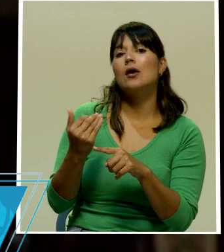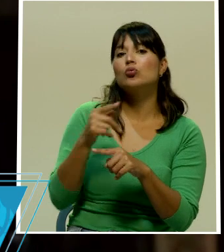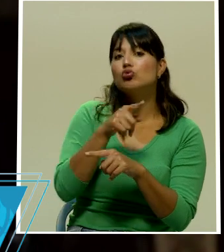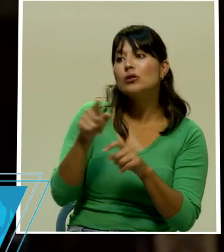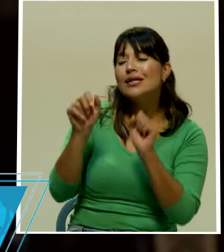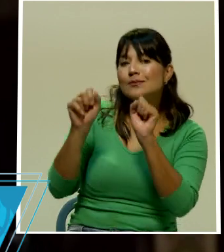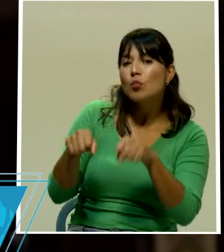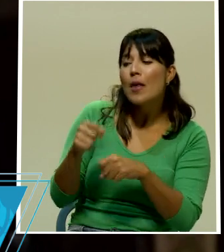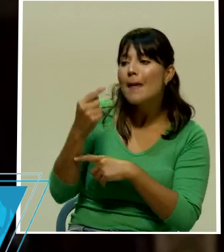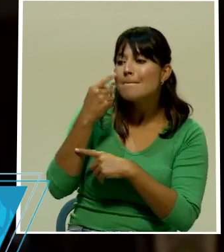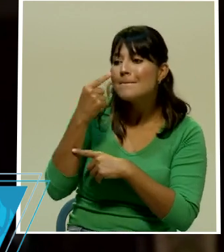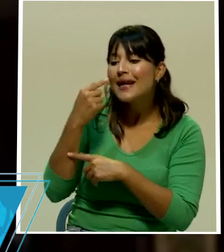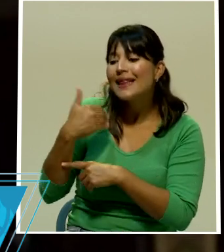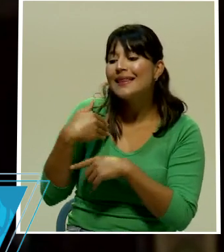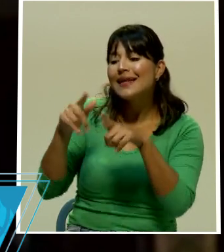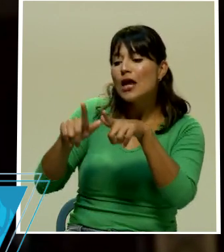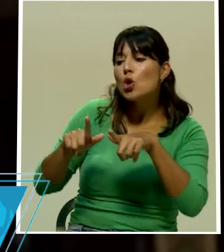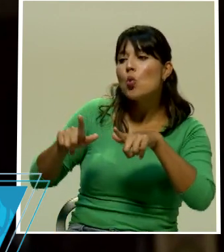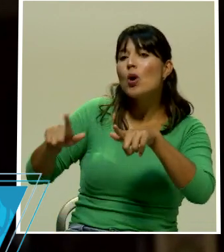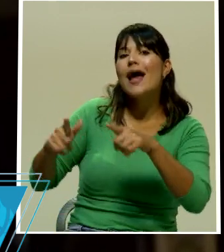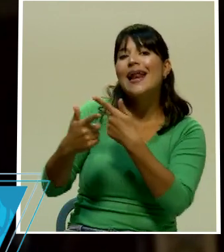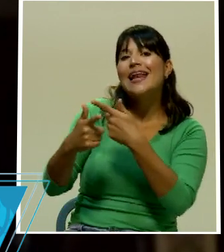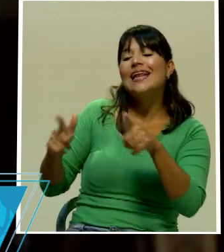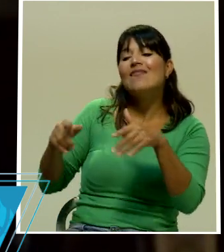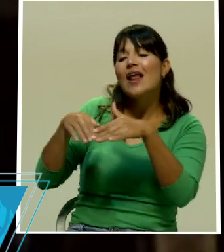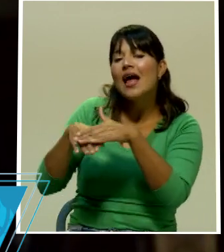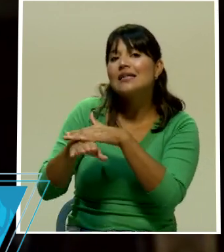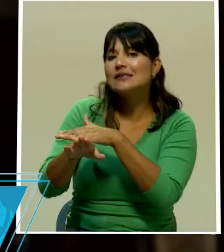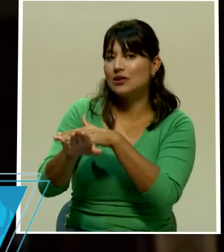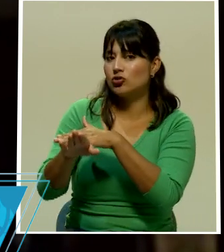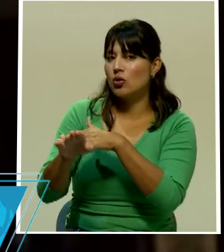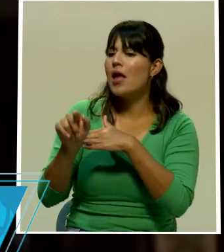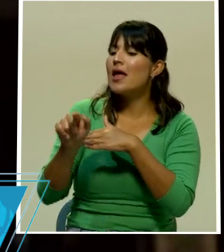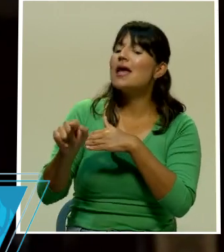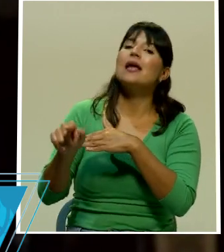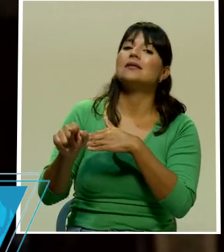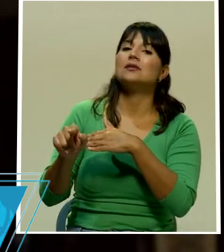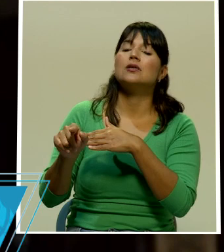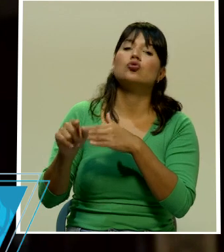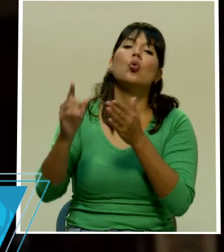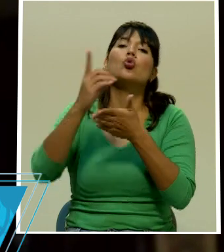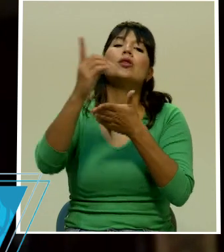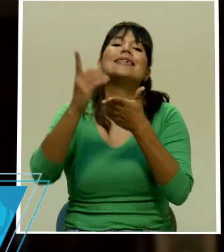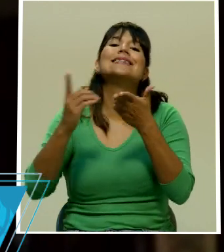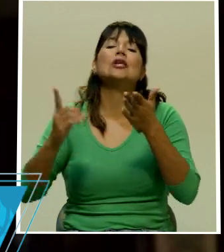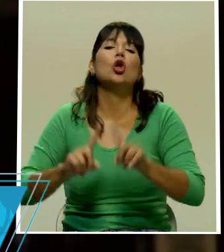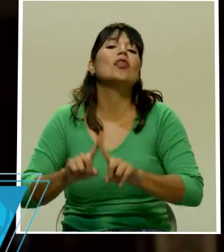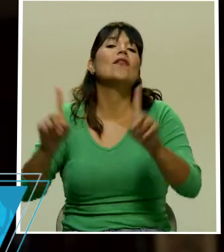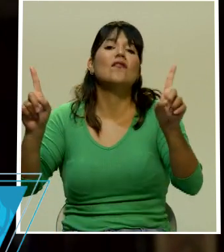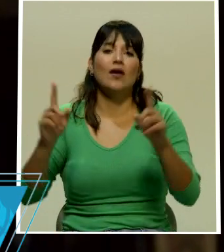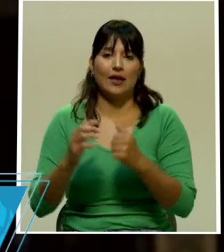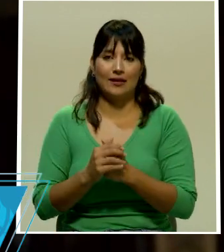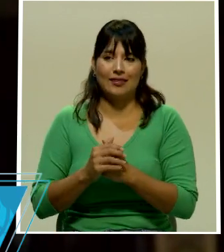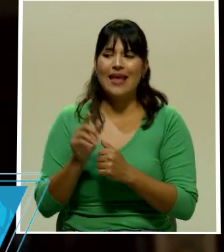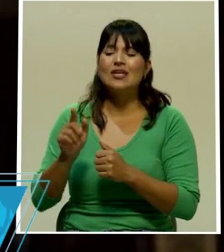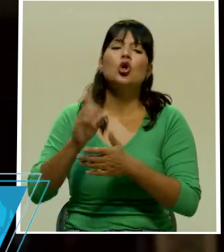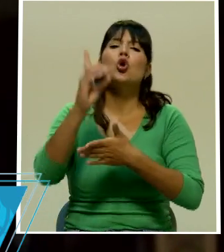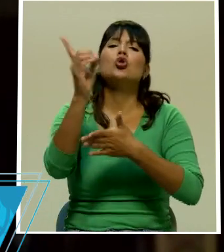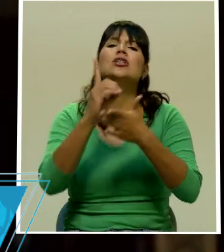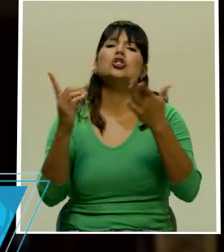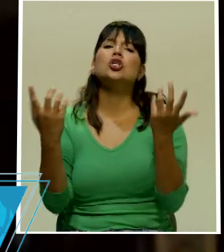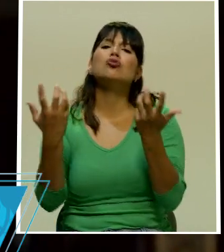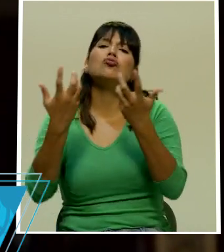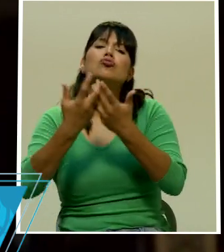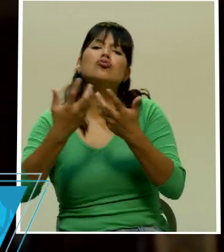este es un diseño diferente y en eso tenemos que entenderlo es un diseño bioclimático